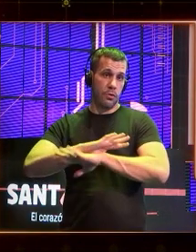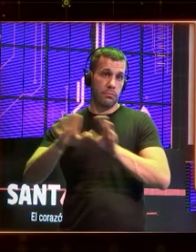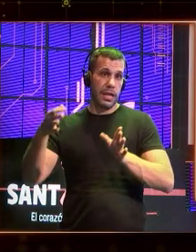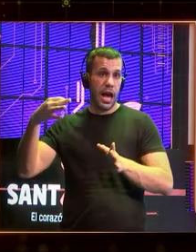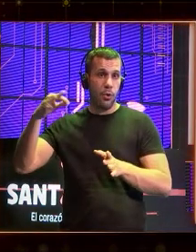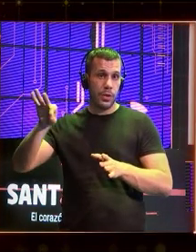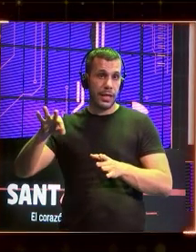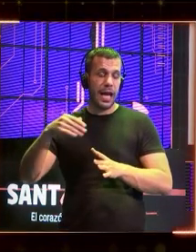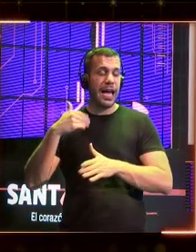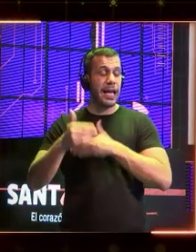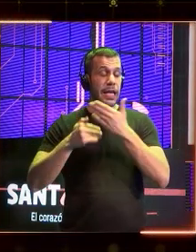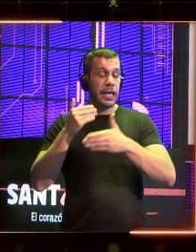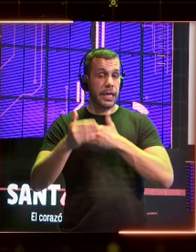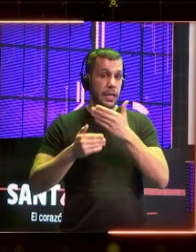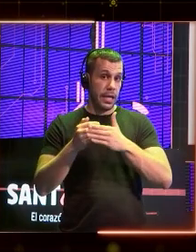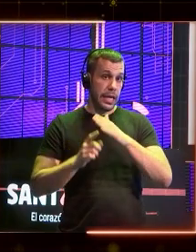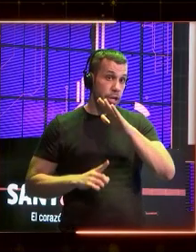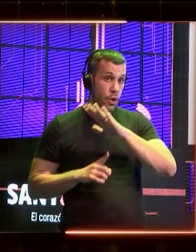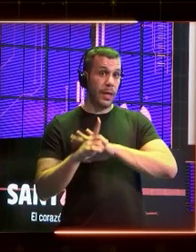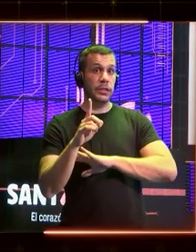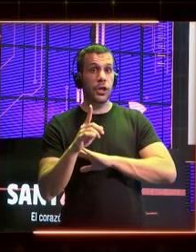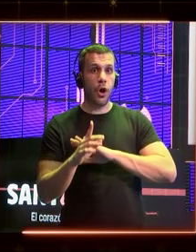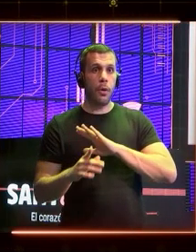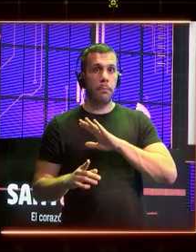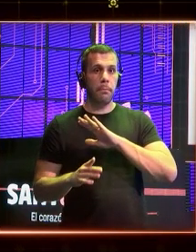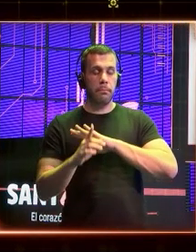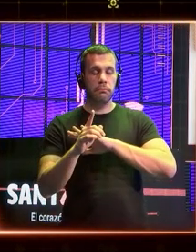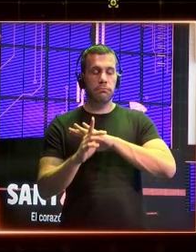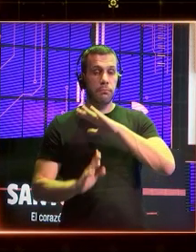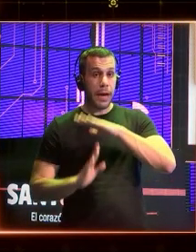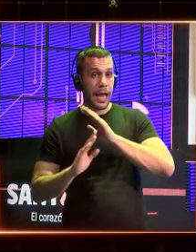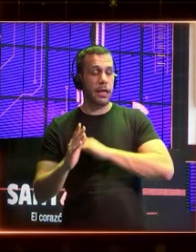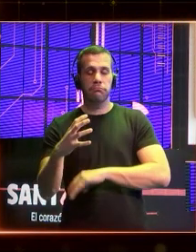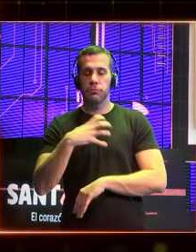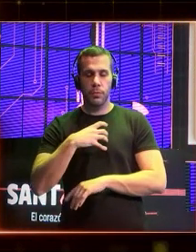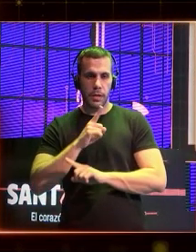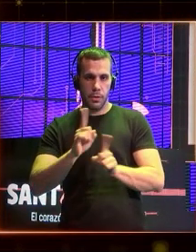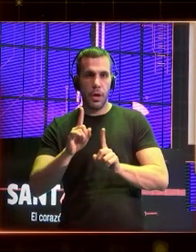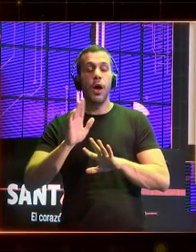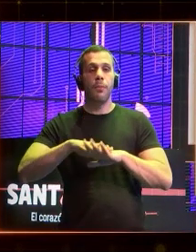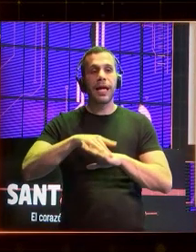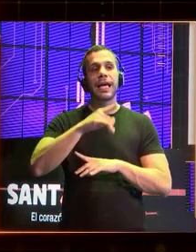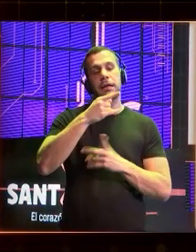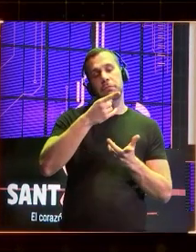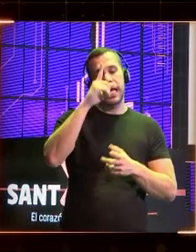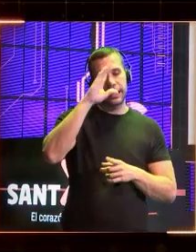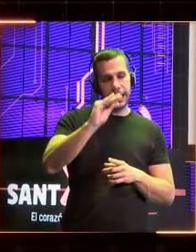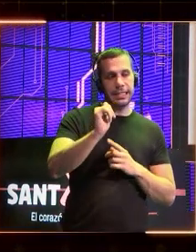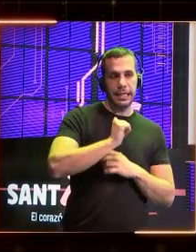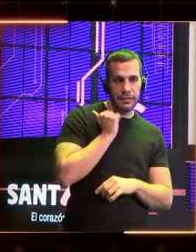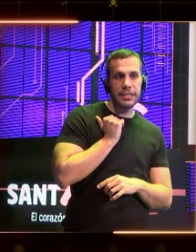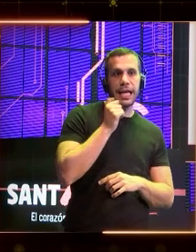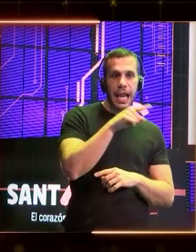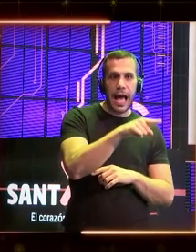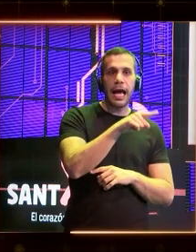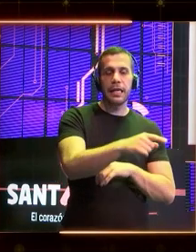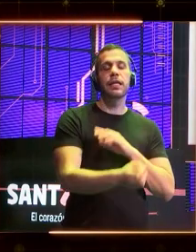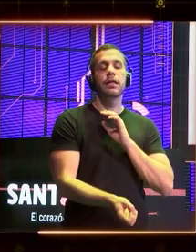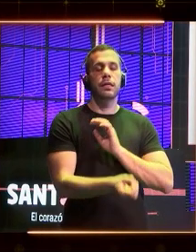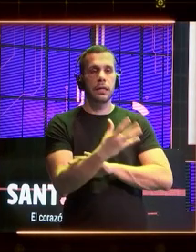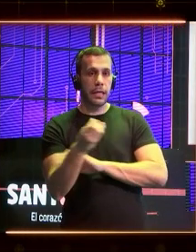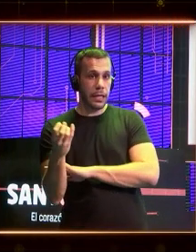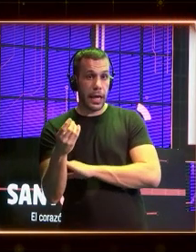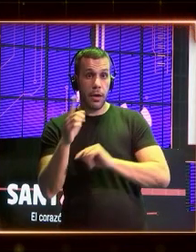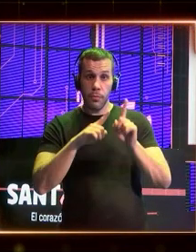parar la innovación. Tenemos que seguir innovando para que la tecnología encuentre las soluciones a los problemas que ella misma ha creado. Y lo que está pasando aquí es que la